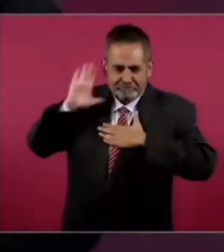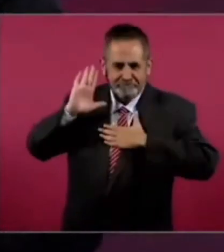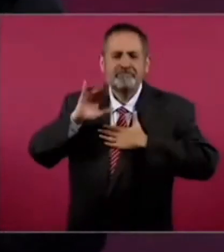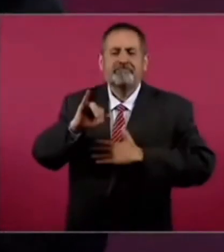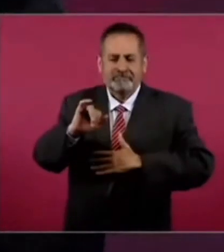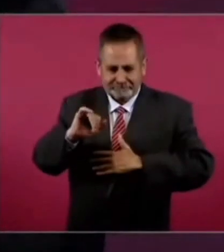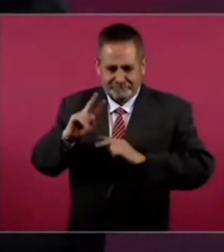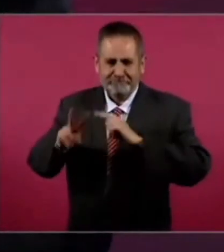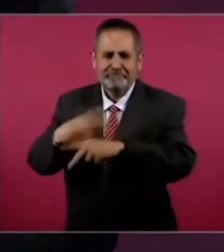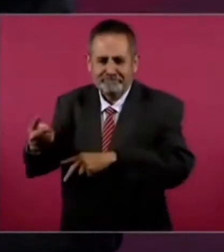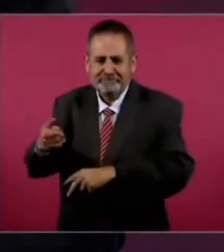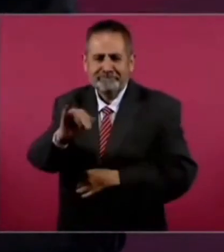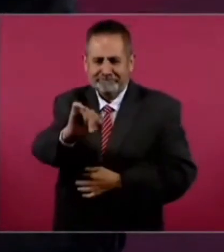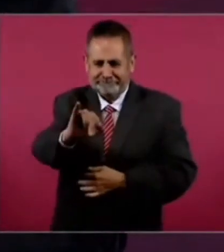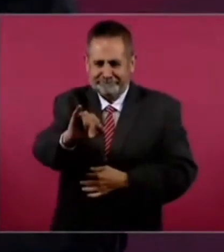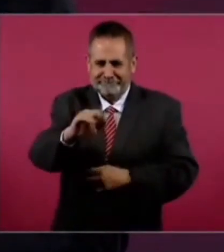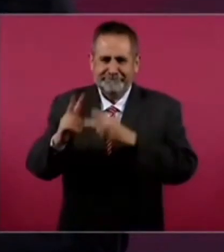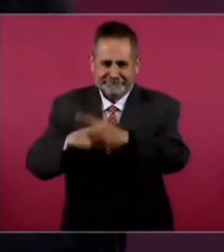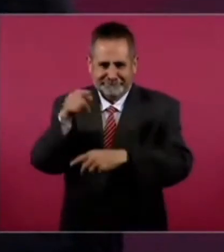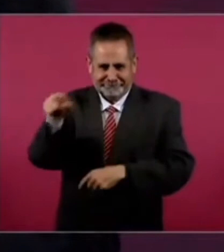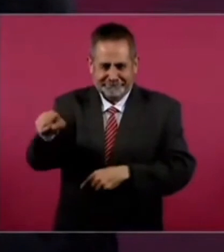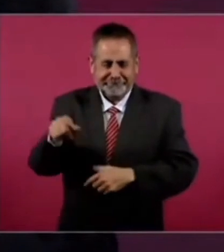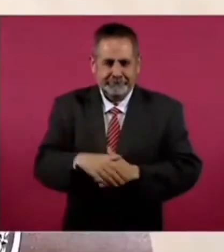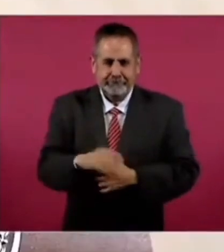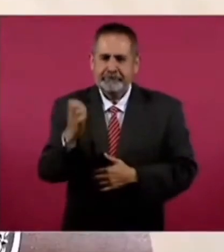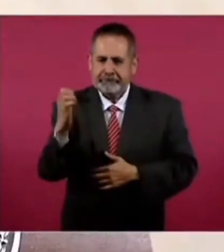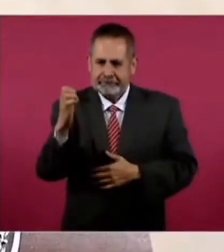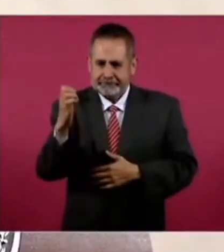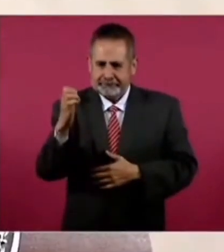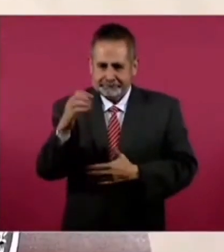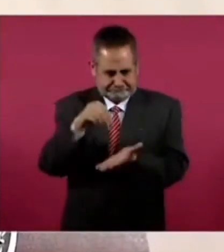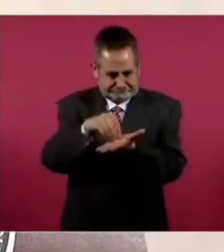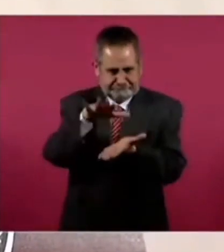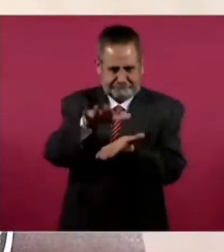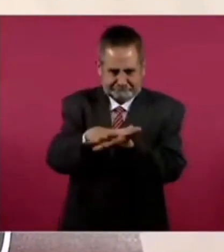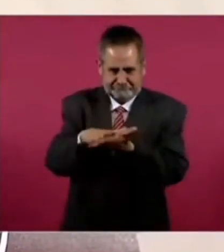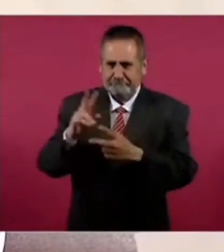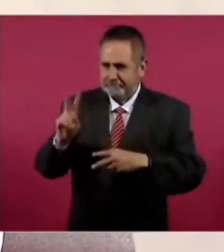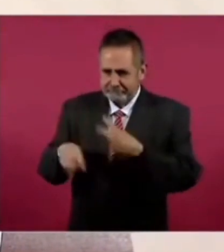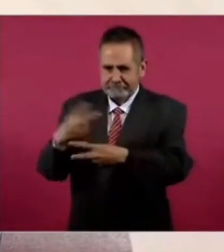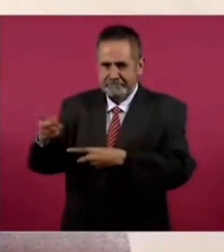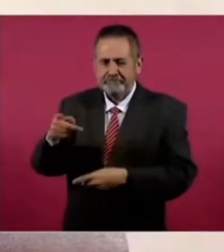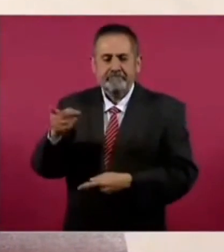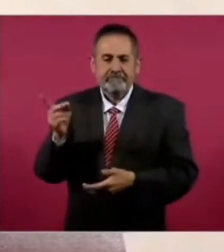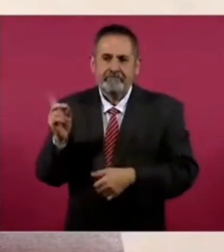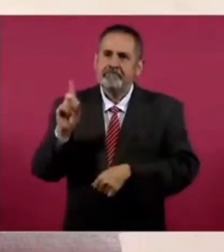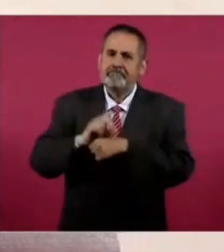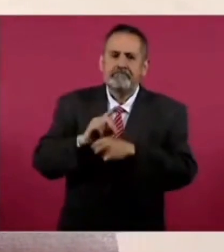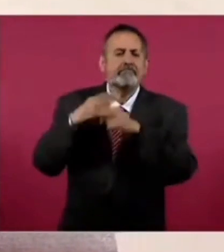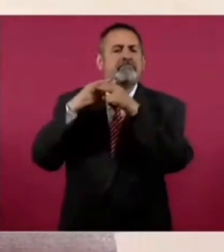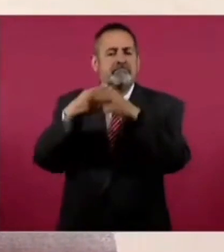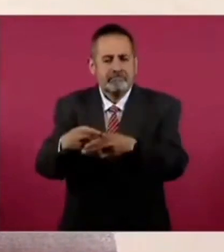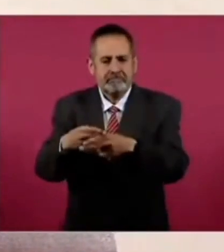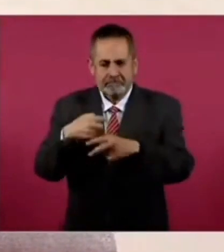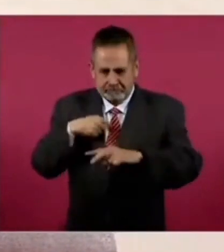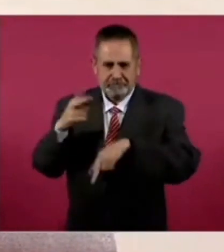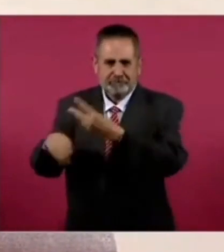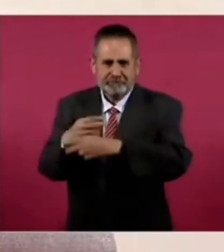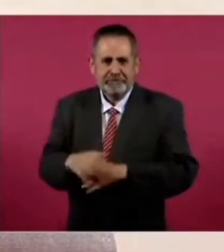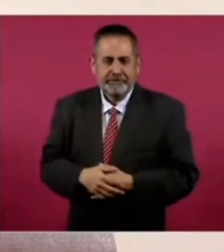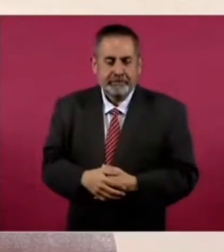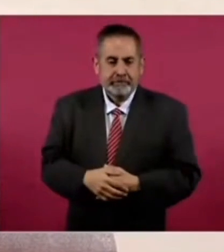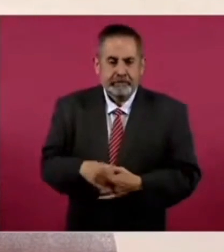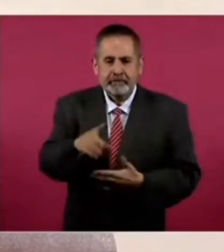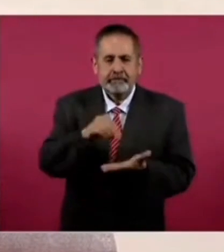Voy a ir en enero. En enero. Sí, que es el aniversario. Ok, muchas gracias.